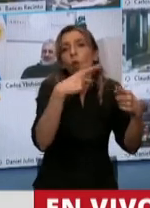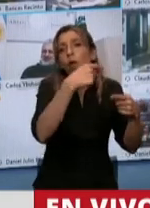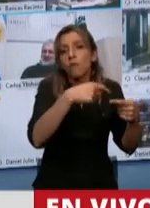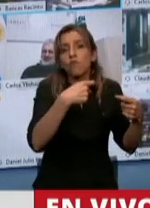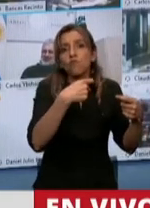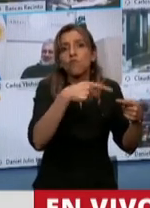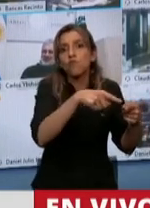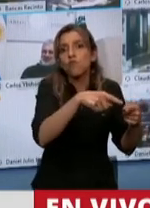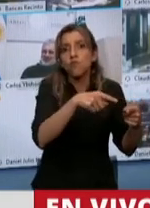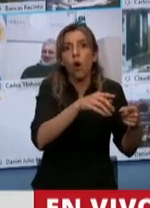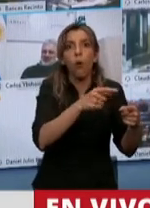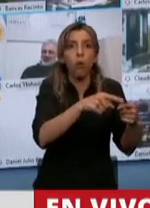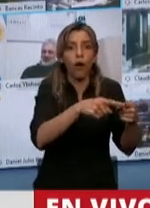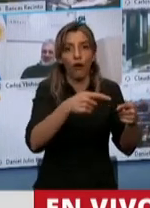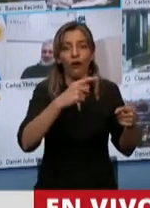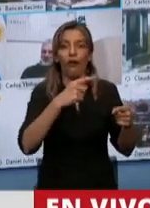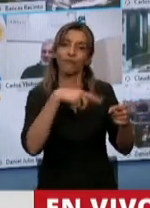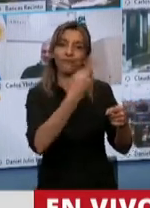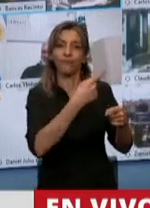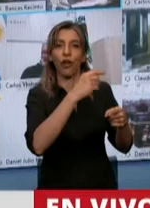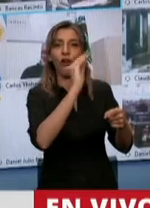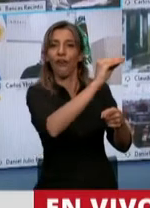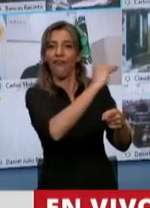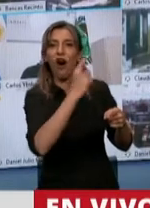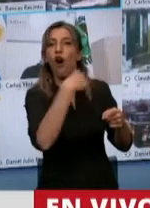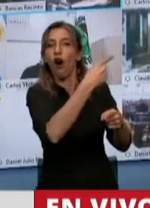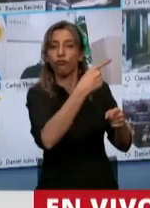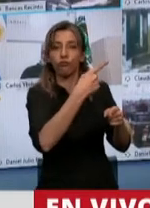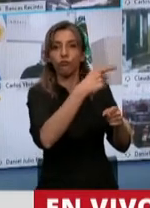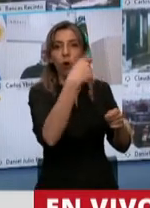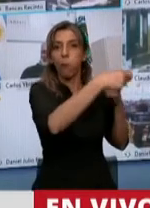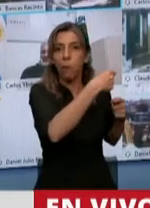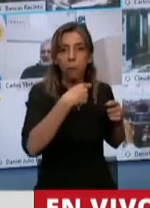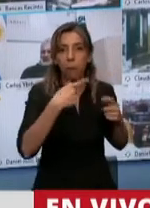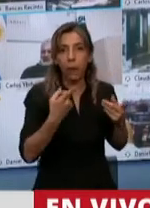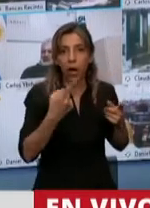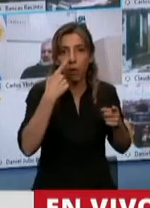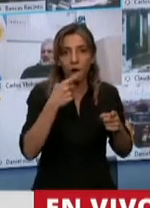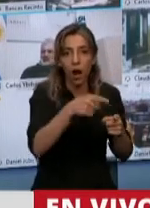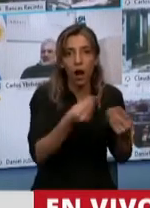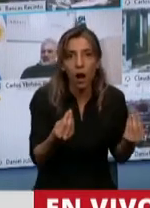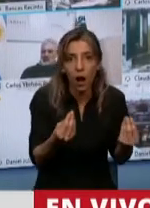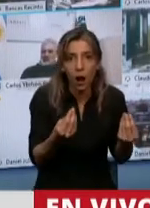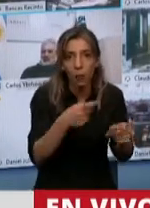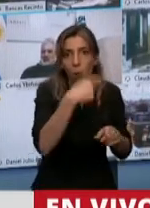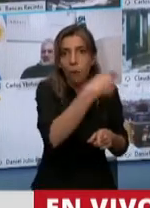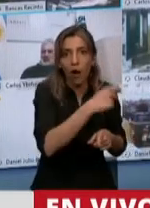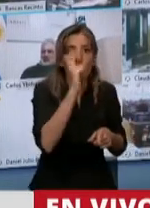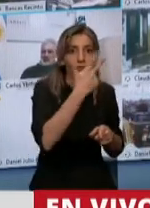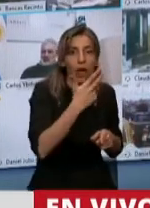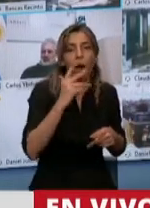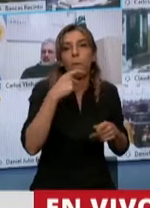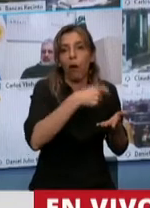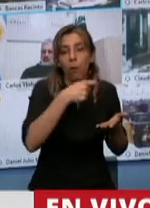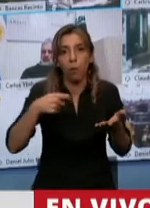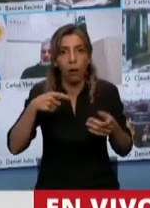dinero, el consumidor es el que termina pagando el pato, pagó el precio de los pasajes, pagó los hoteles, pero a partir